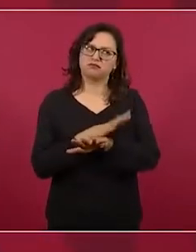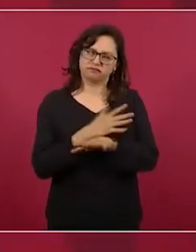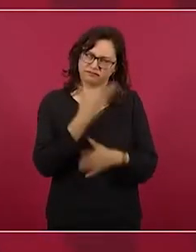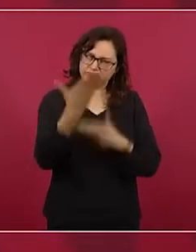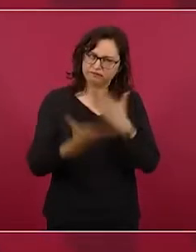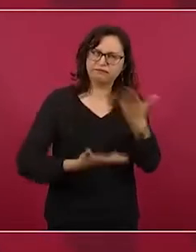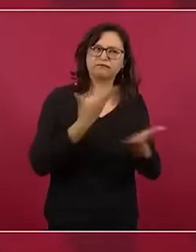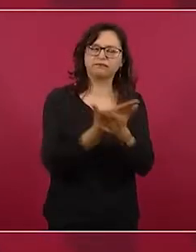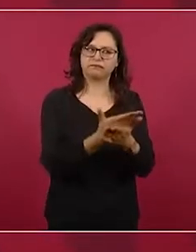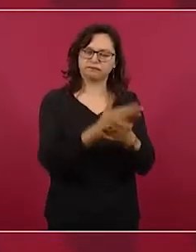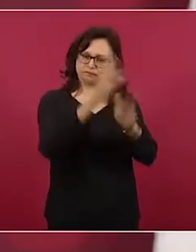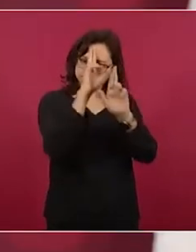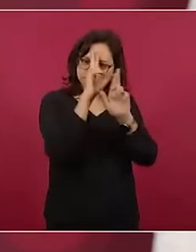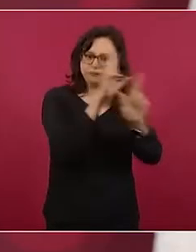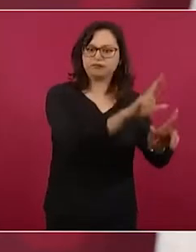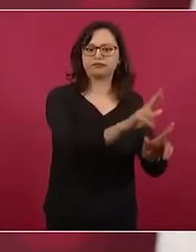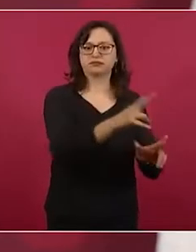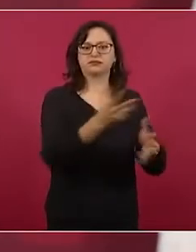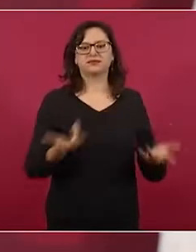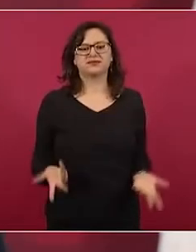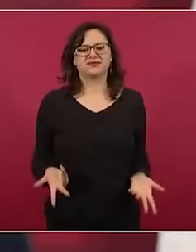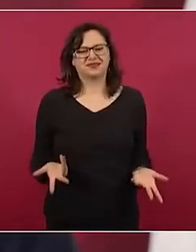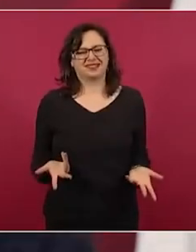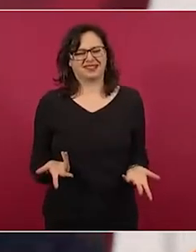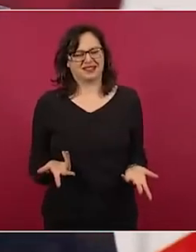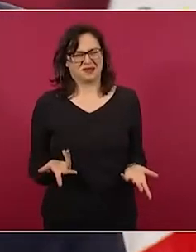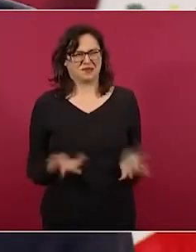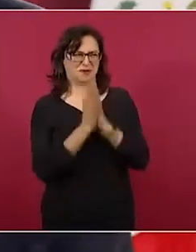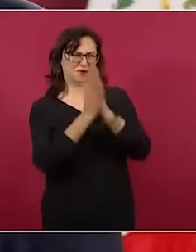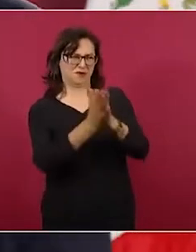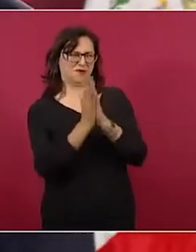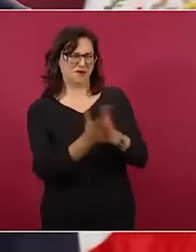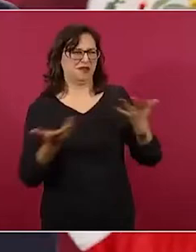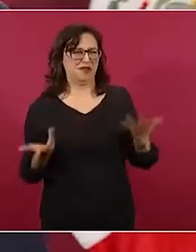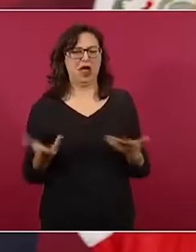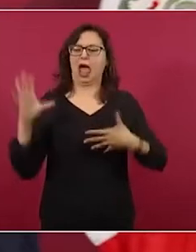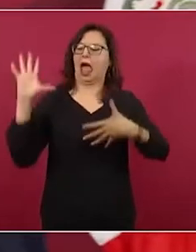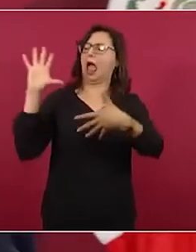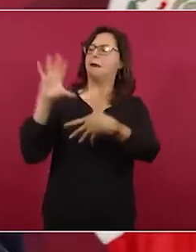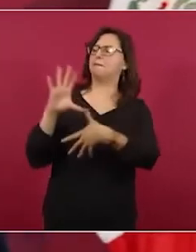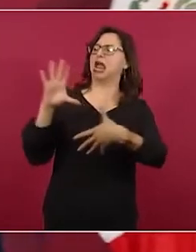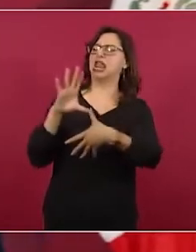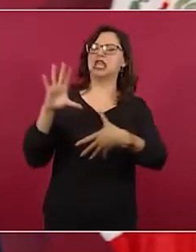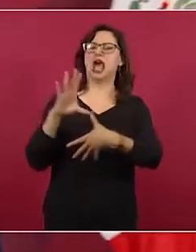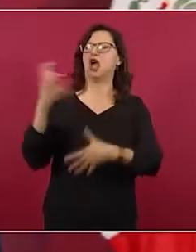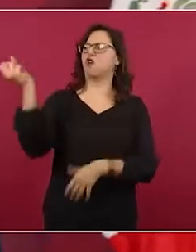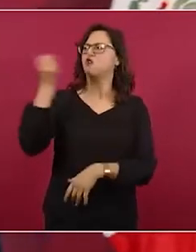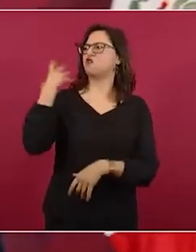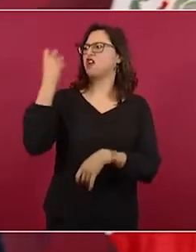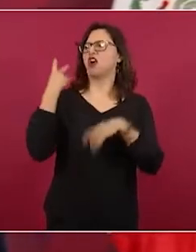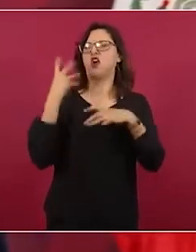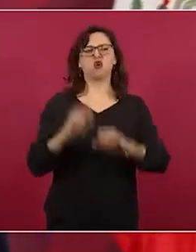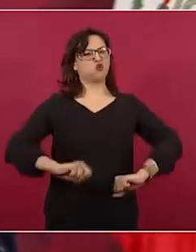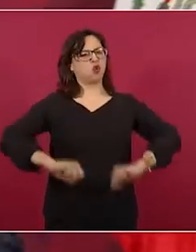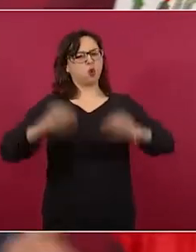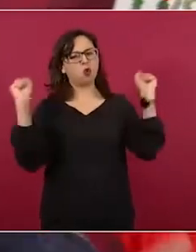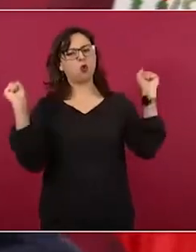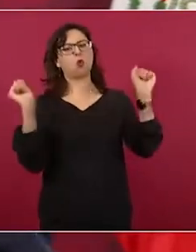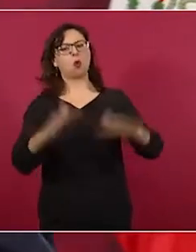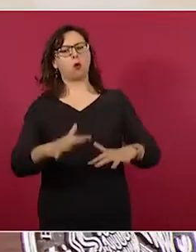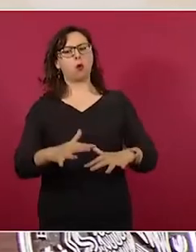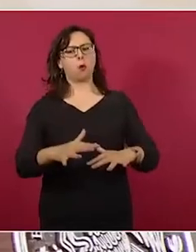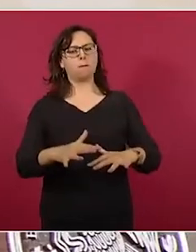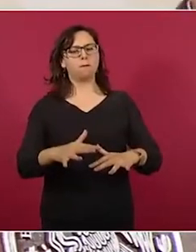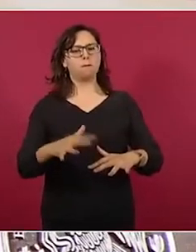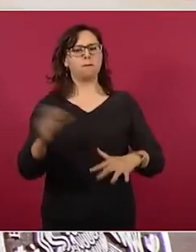es que convocamos a una cumbre de las Américas, pero